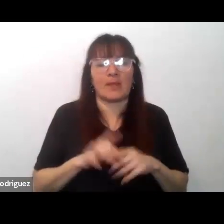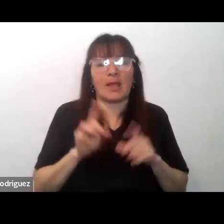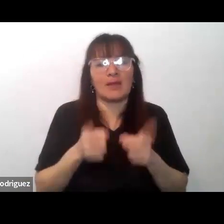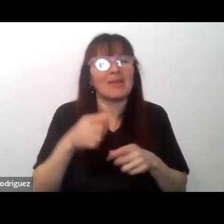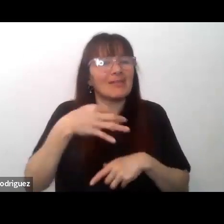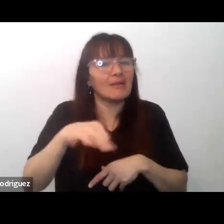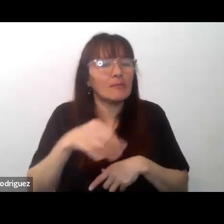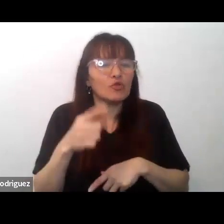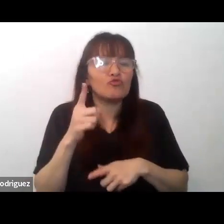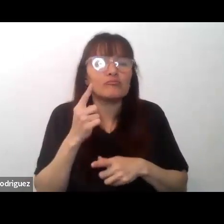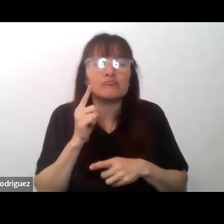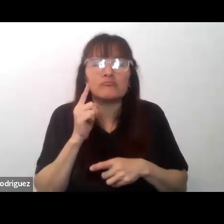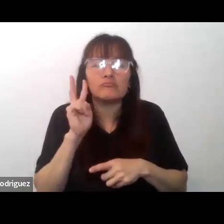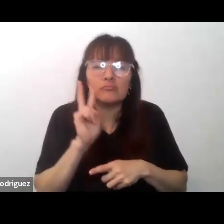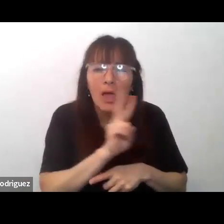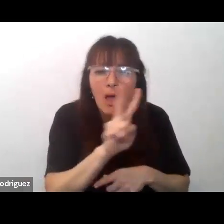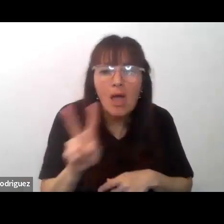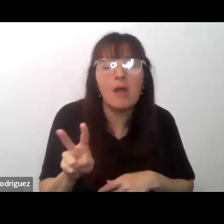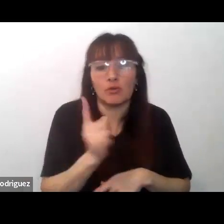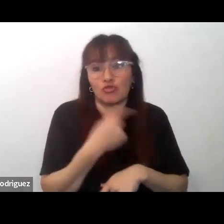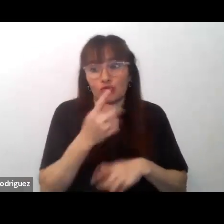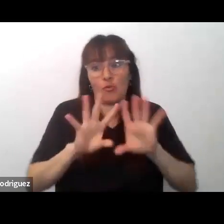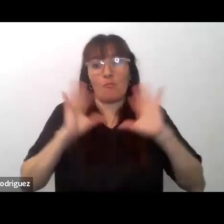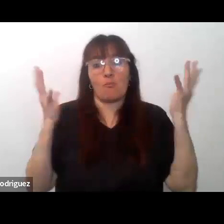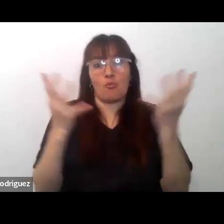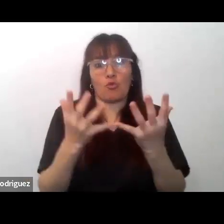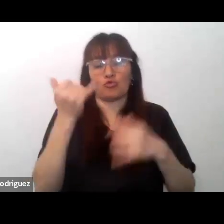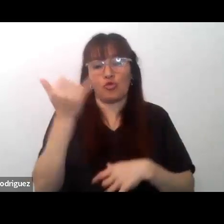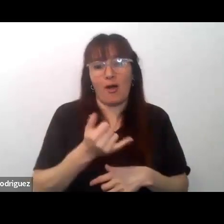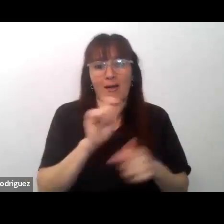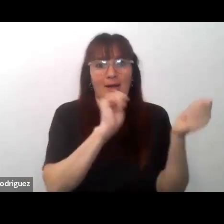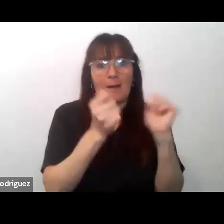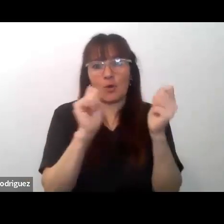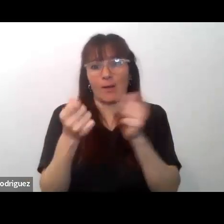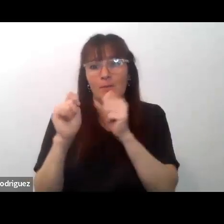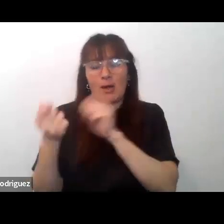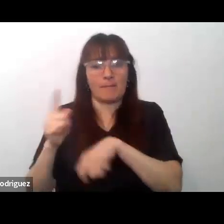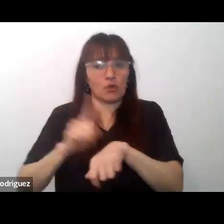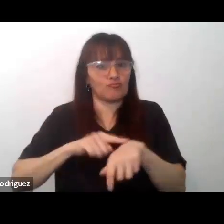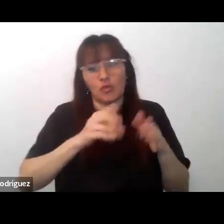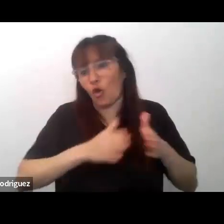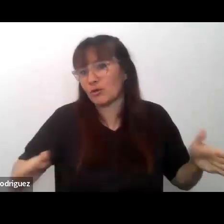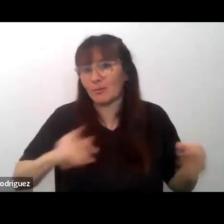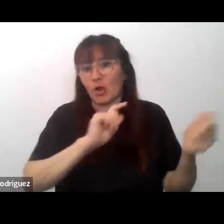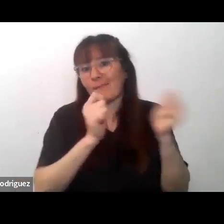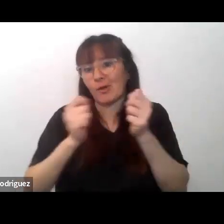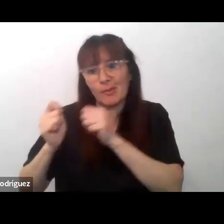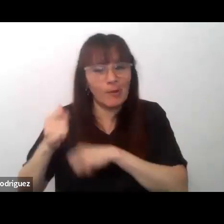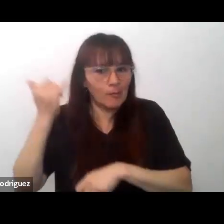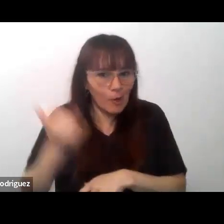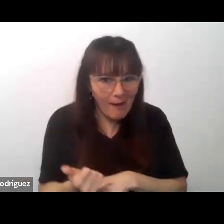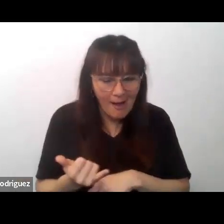constantemente porque vivimos en un mundo que está en cambio perpetuo que está en movimiento